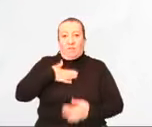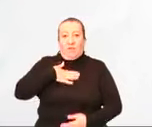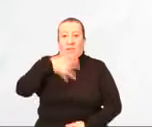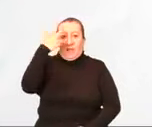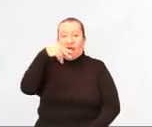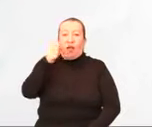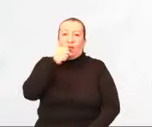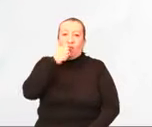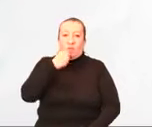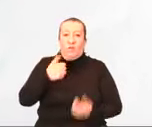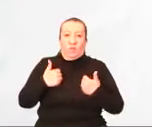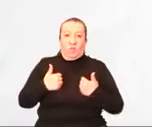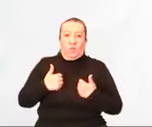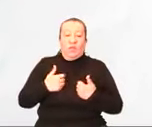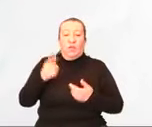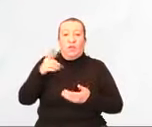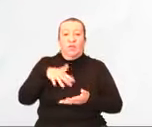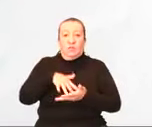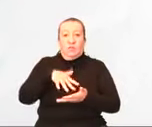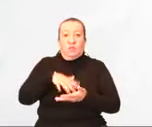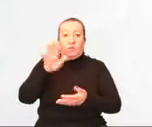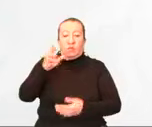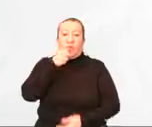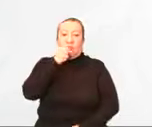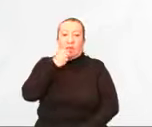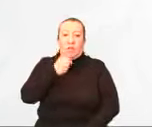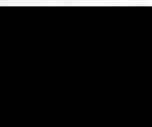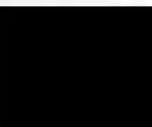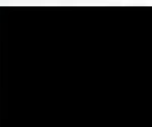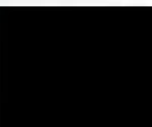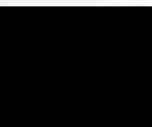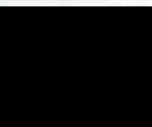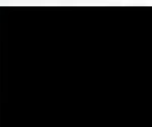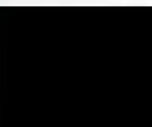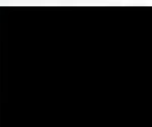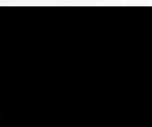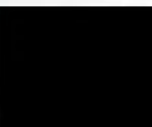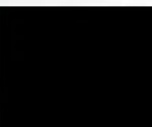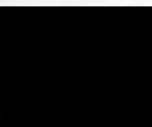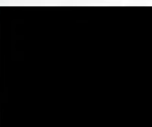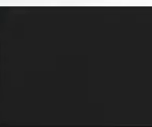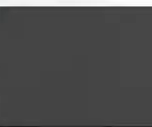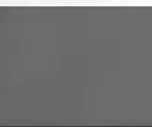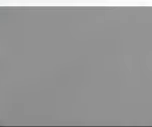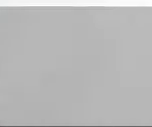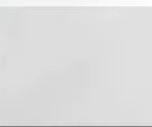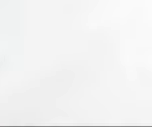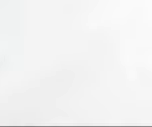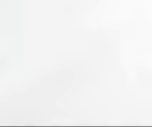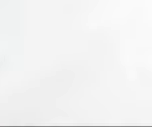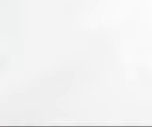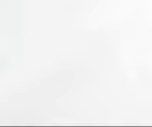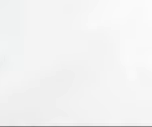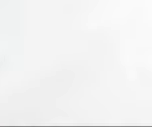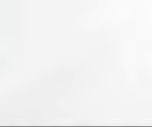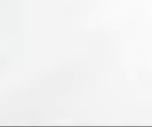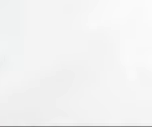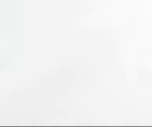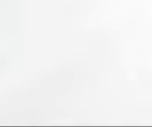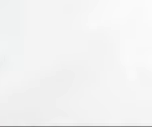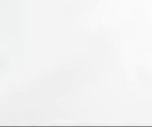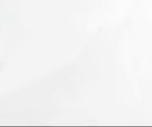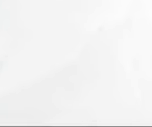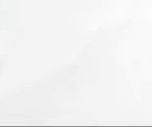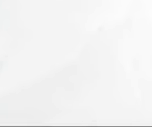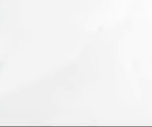es buenos periodistas. Todos debemos estar contra los malos periodistas, como contra los malos políticos, contra la mala política, contra el mal periodismo. Pero